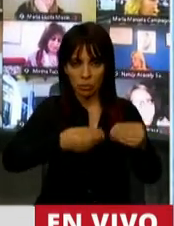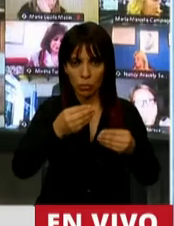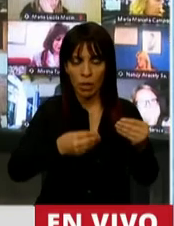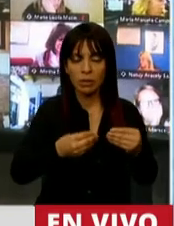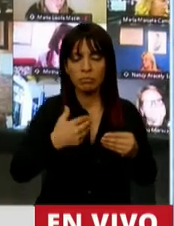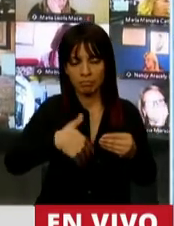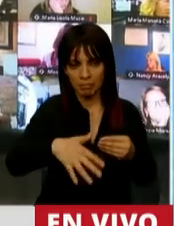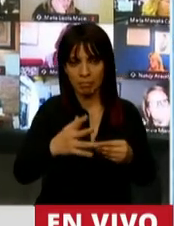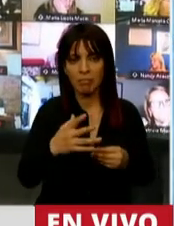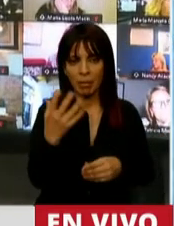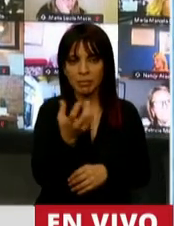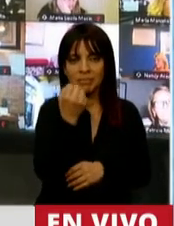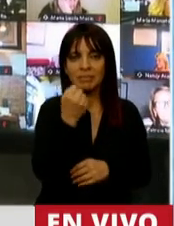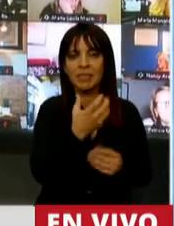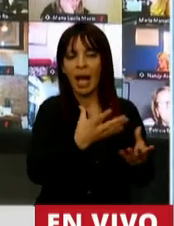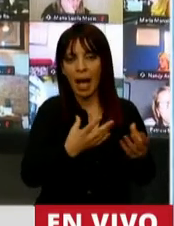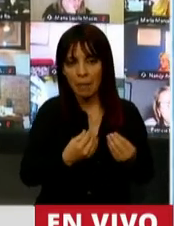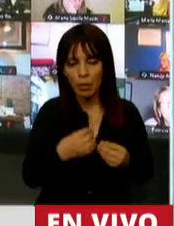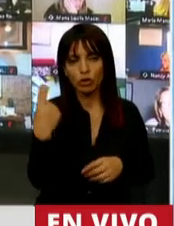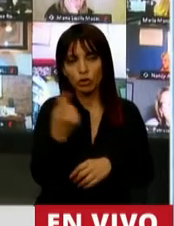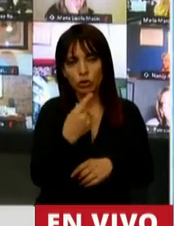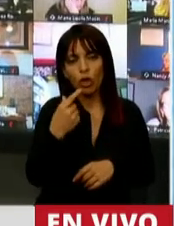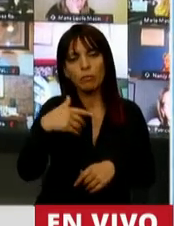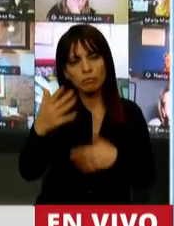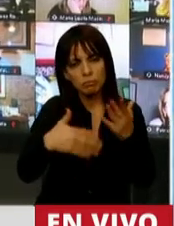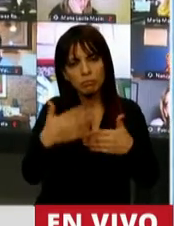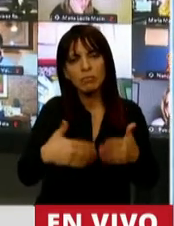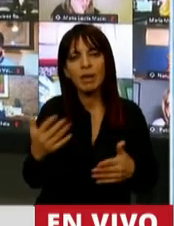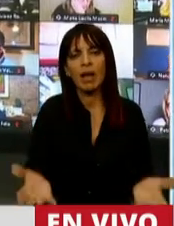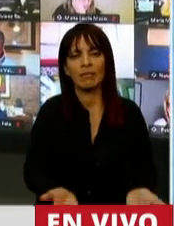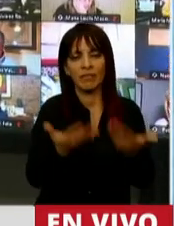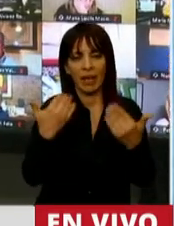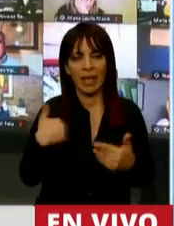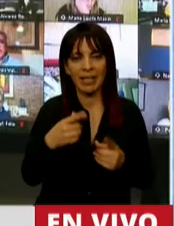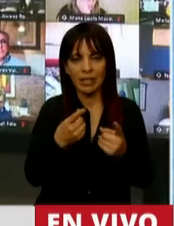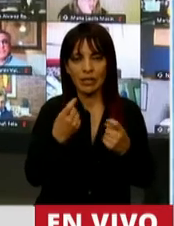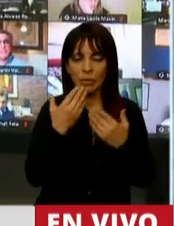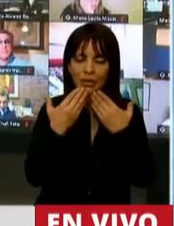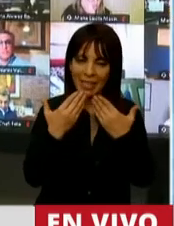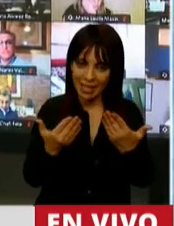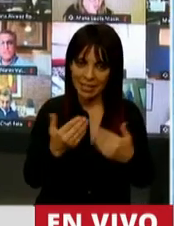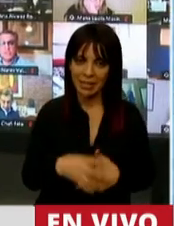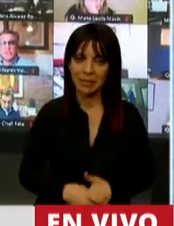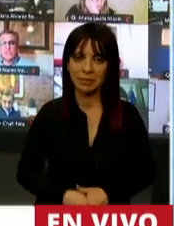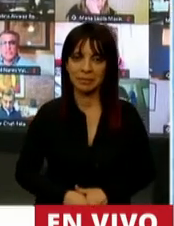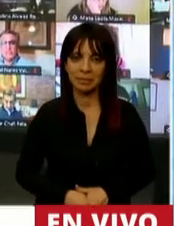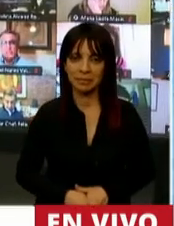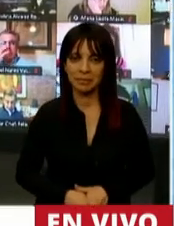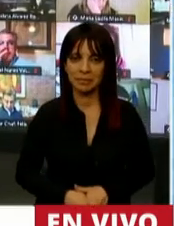vamos a lograr, con el apoyo de todos, a poner una Argentina de pie, que es lo que necesitamos. Muchas gracias, señor presidente.